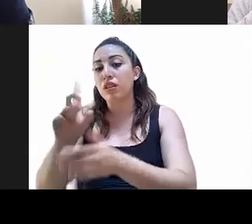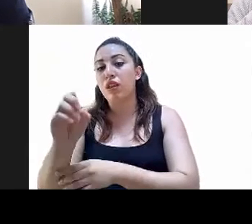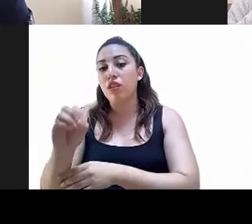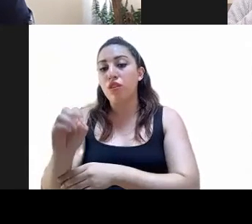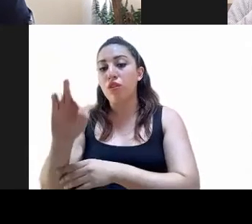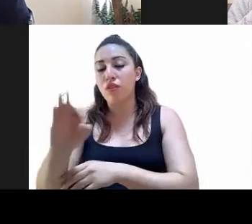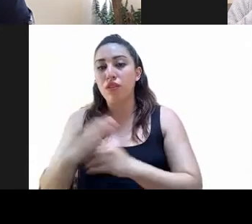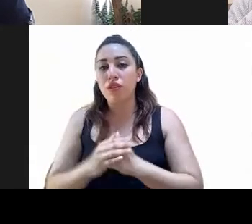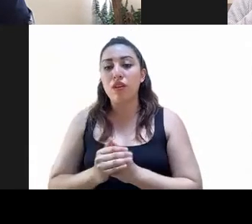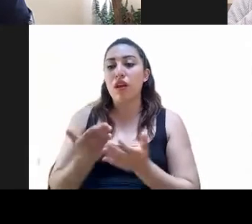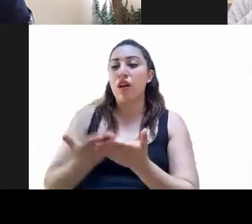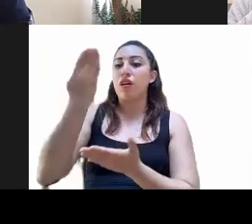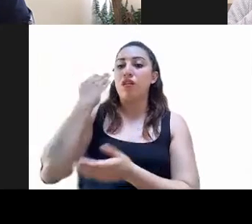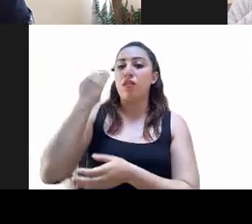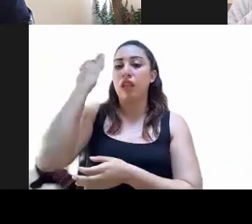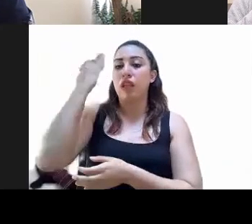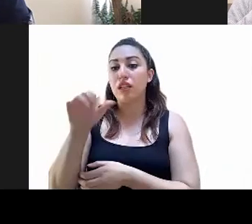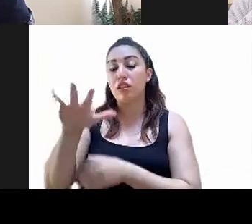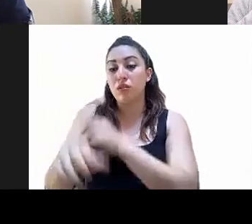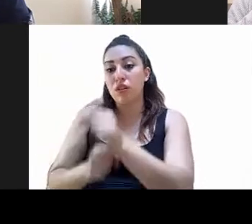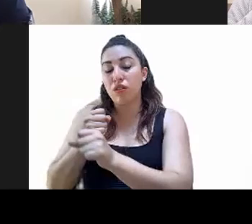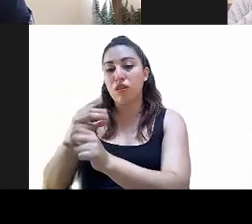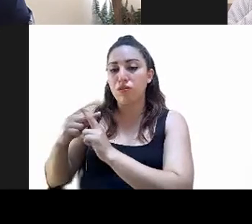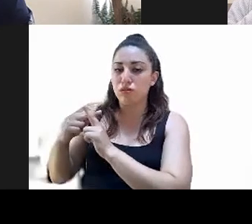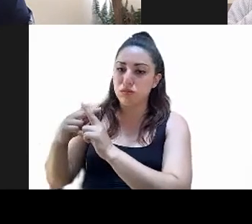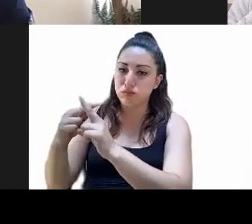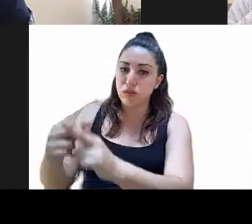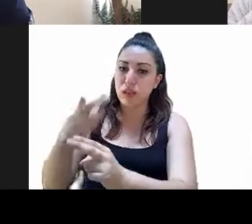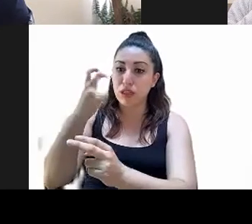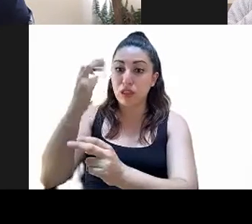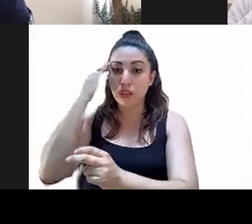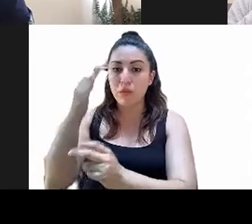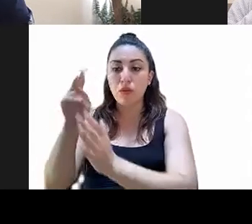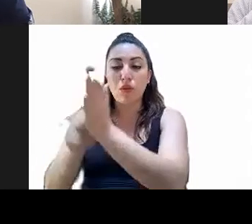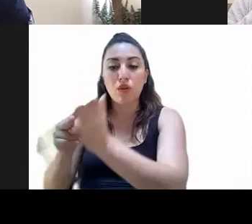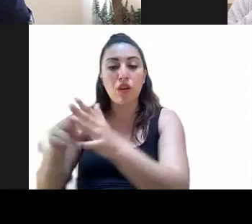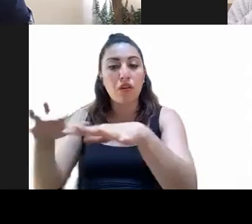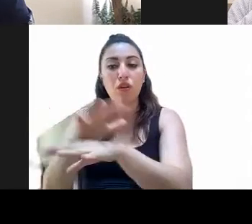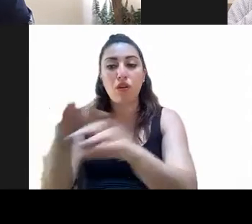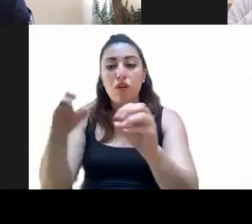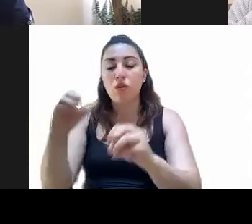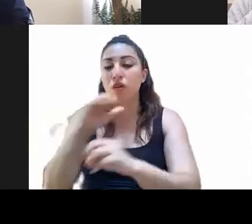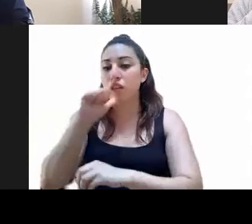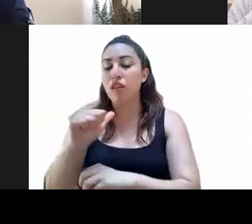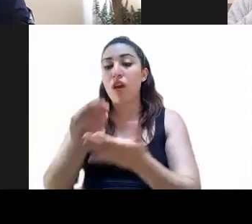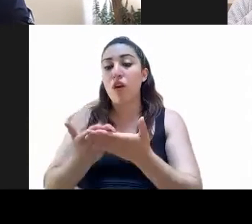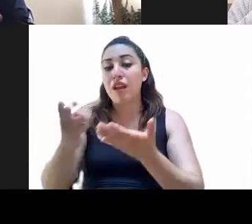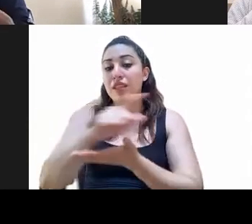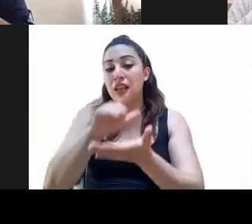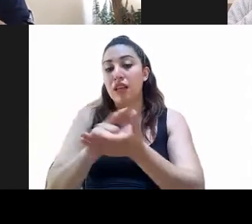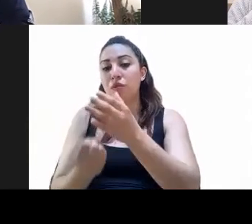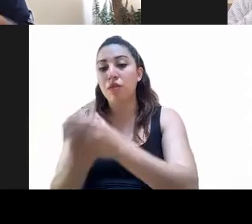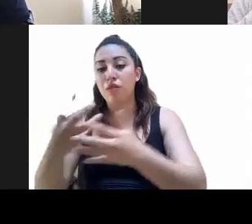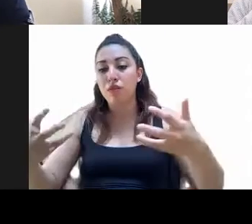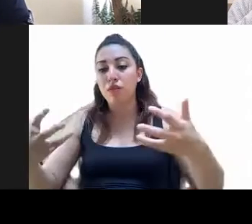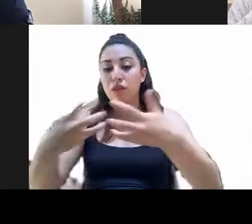vigor, al tiempo que desde su expedición no ha sido objeto de reforma. Evidentemente, las disposiciones establecidas en la ley vigente no corresponden con la operación